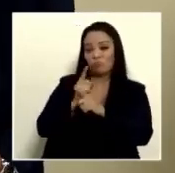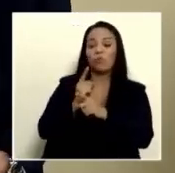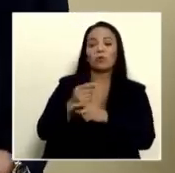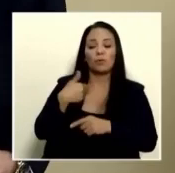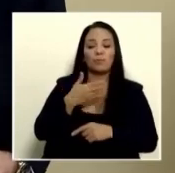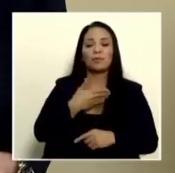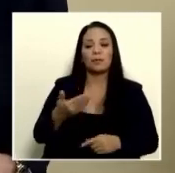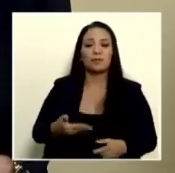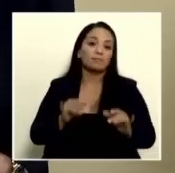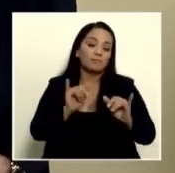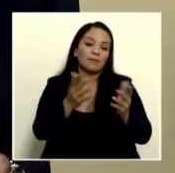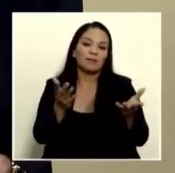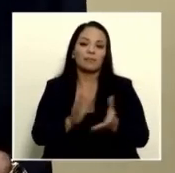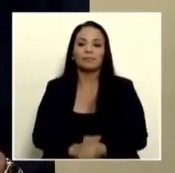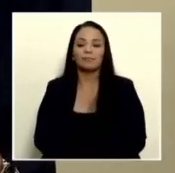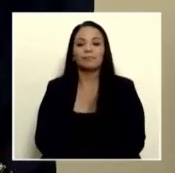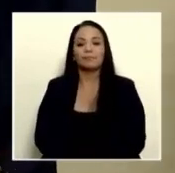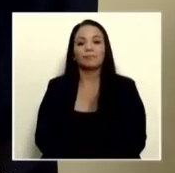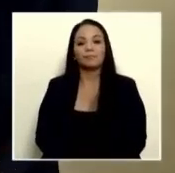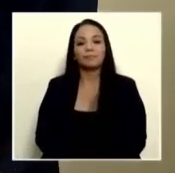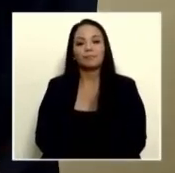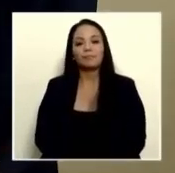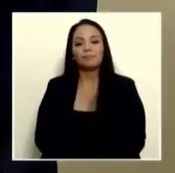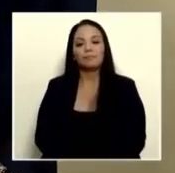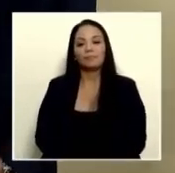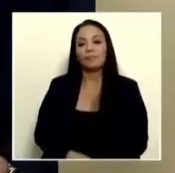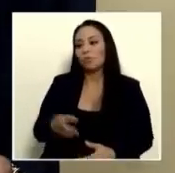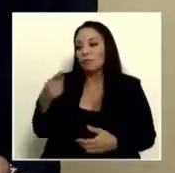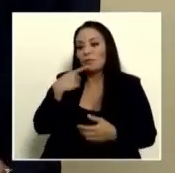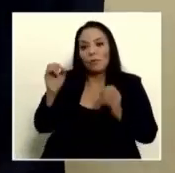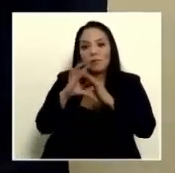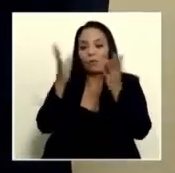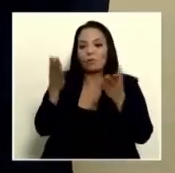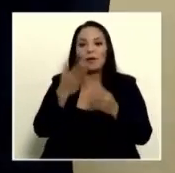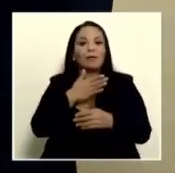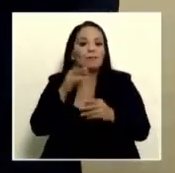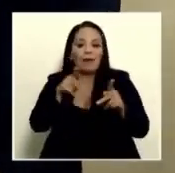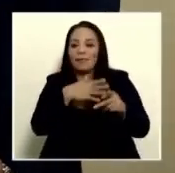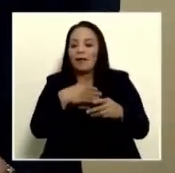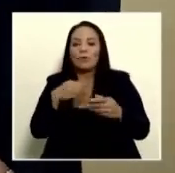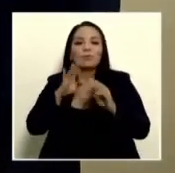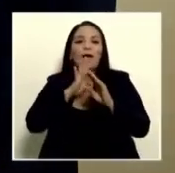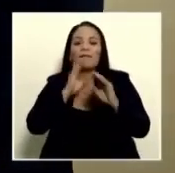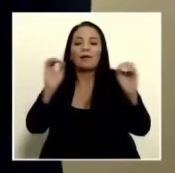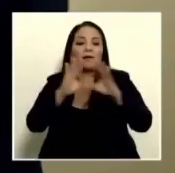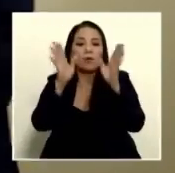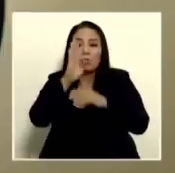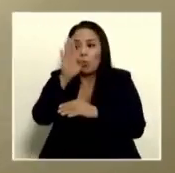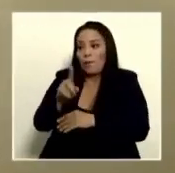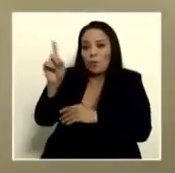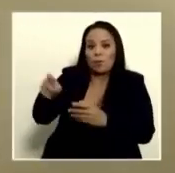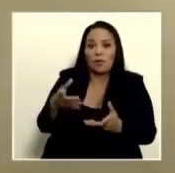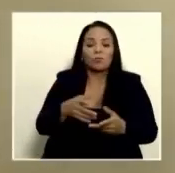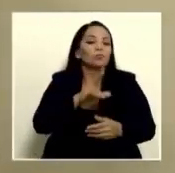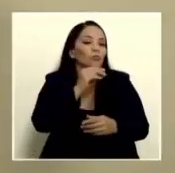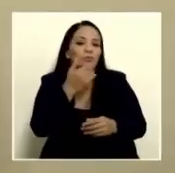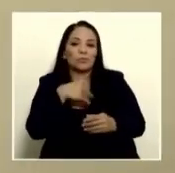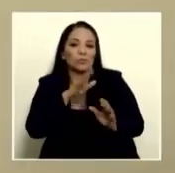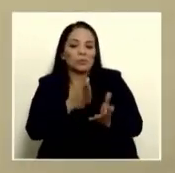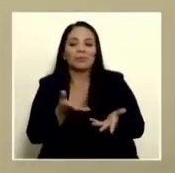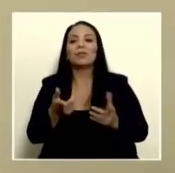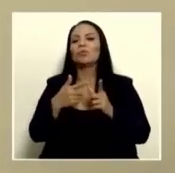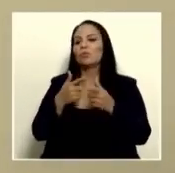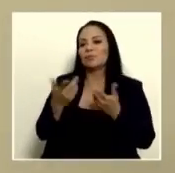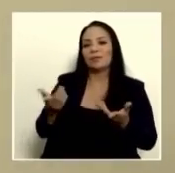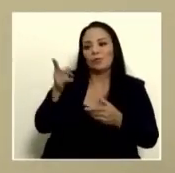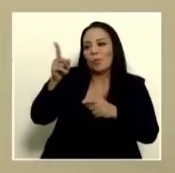presidente bueno ahí está díganlo así clarita a gente le gusta que le hablen claro nunca le preguntaron y él no puede